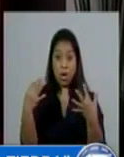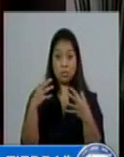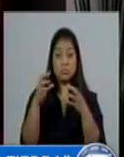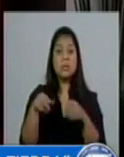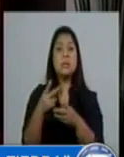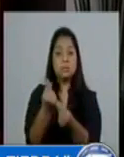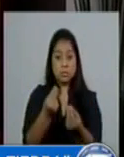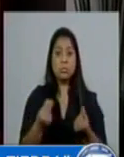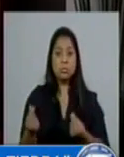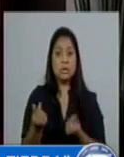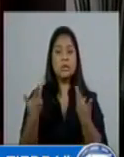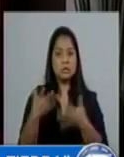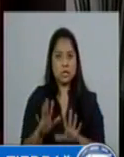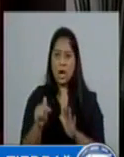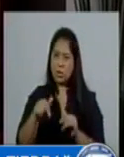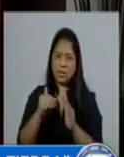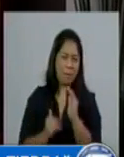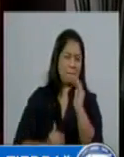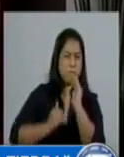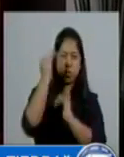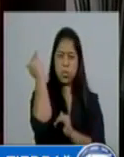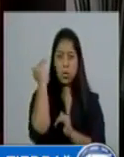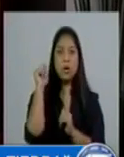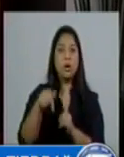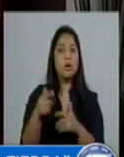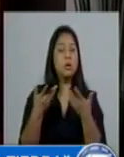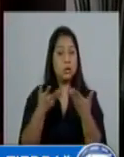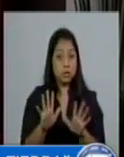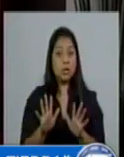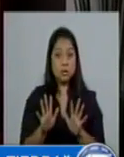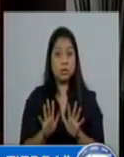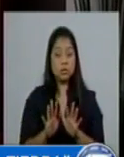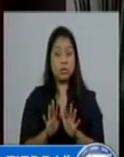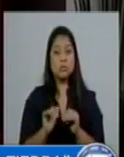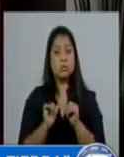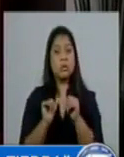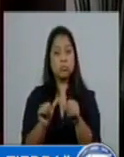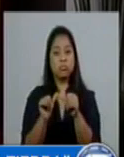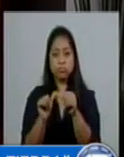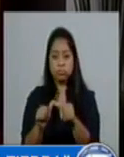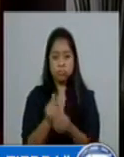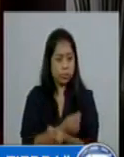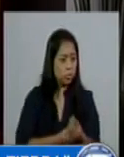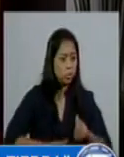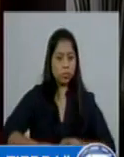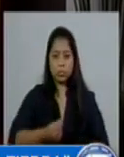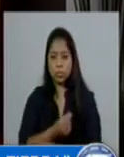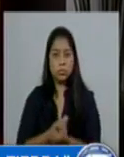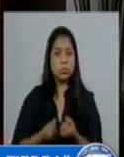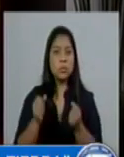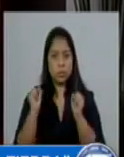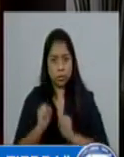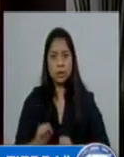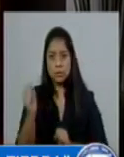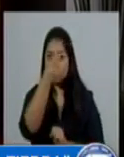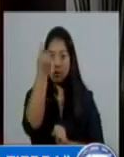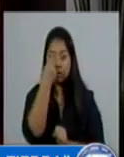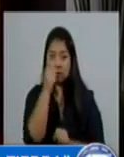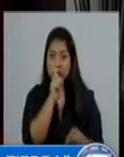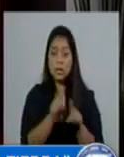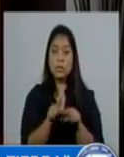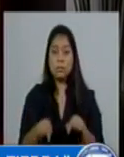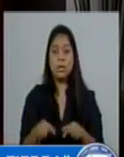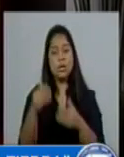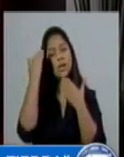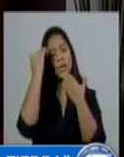economía se está dinamizando, que hemos seguido produciendo y trabajando. Y esto gracias